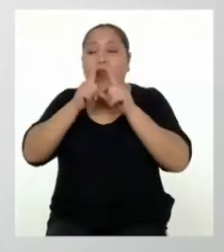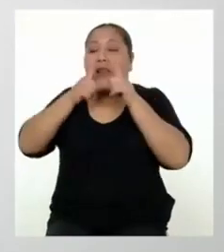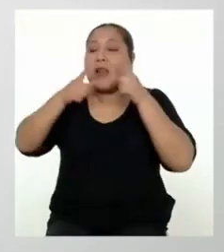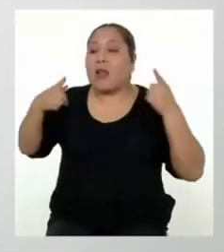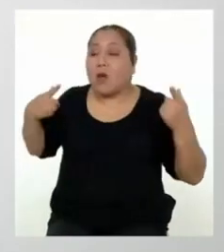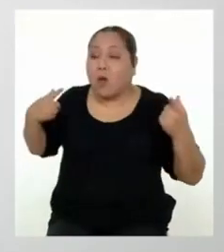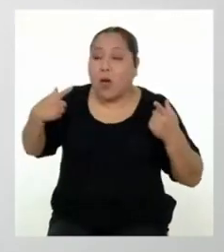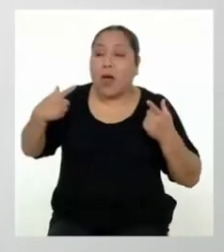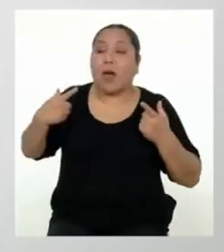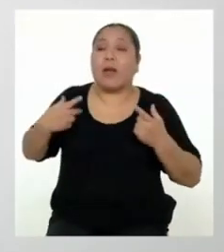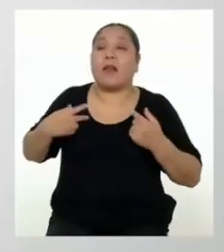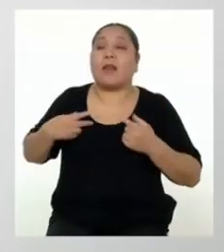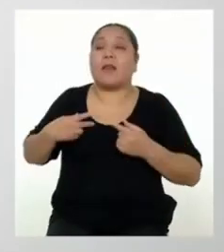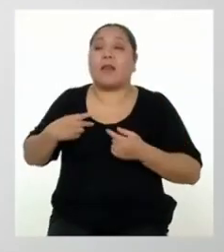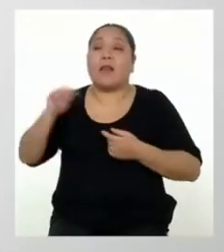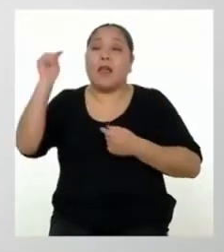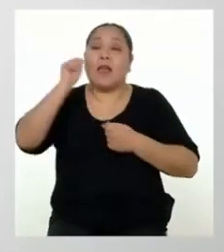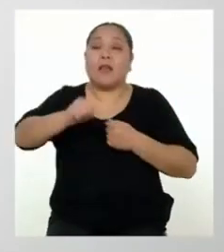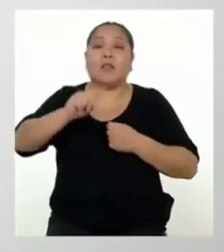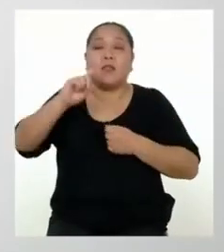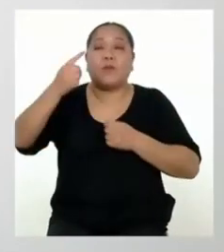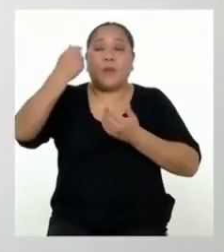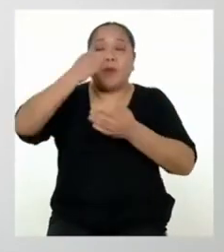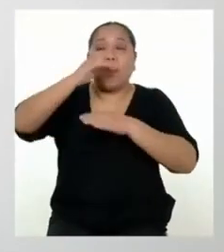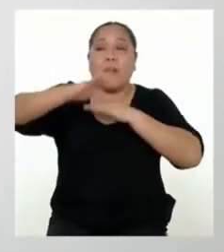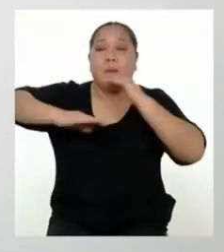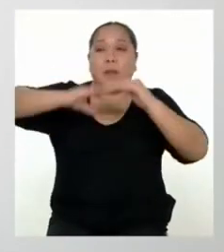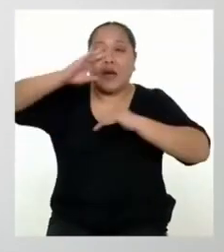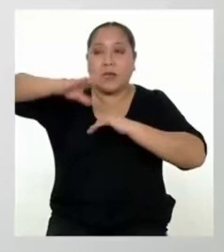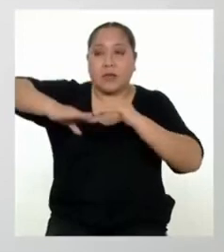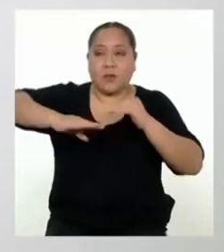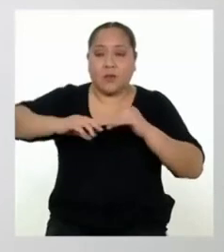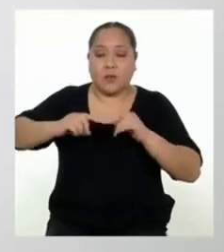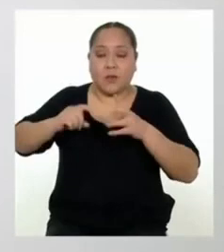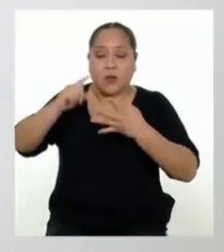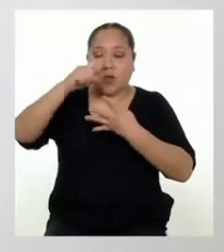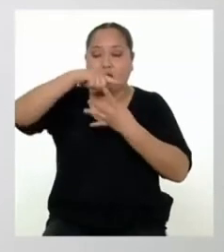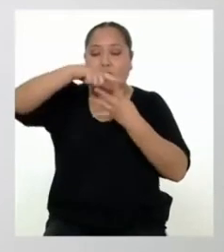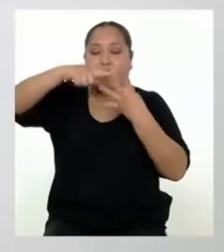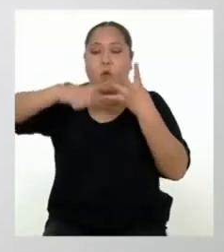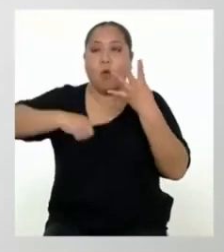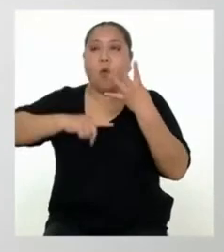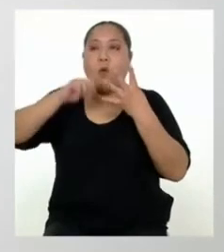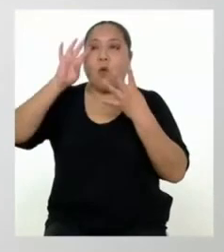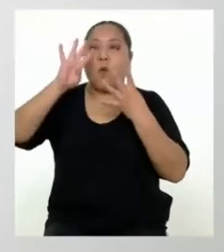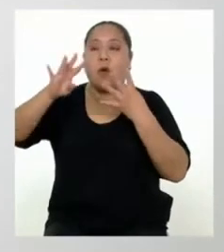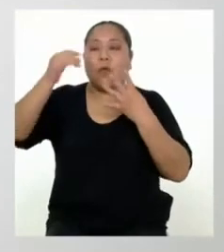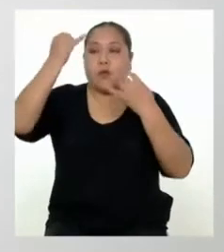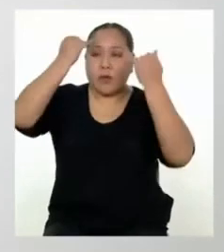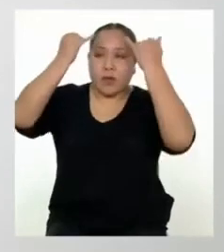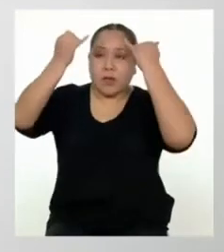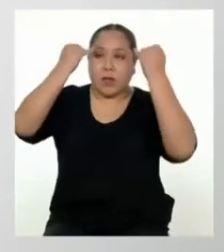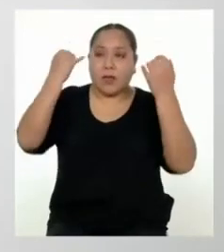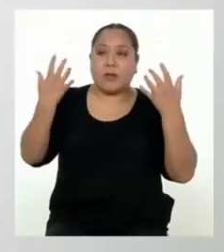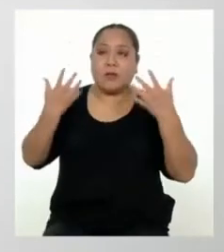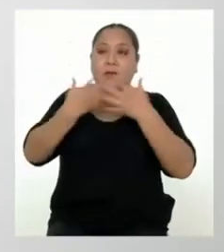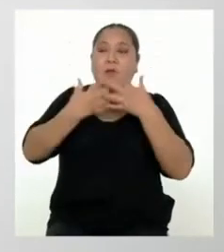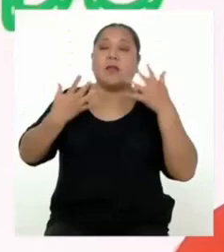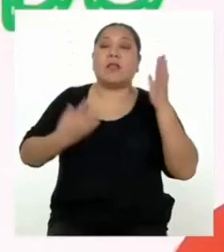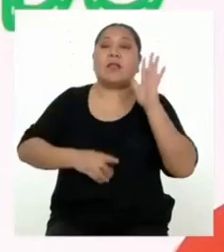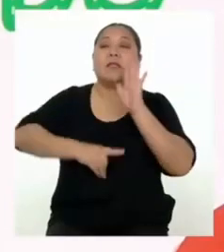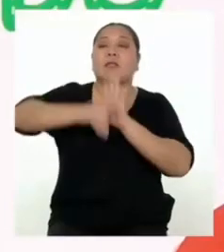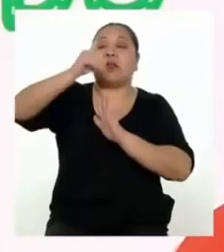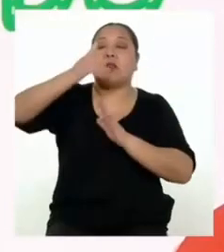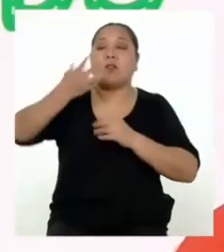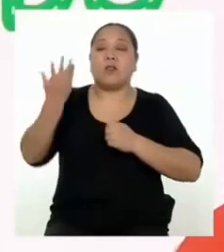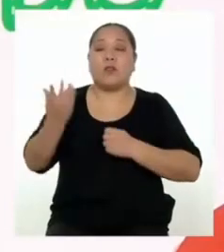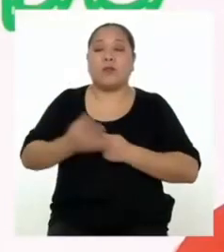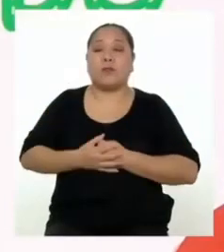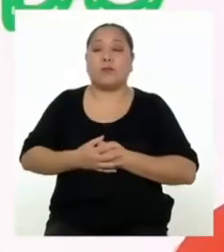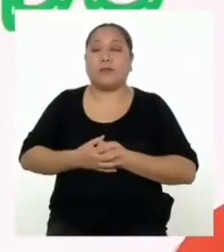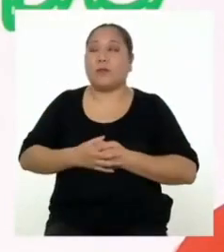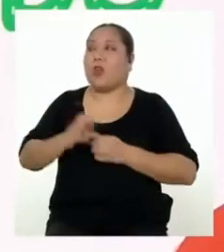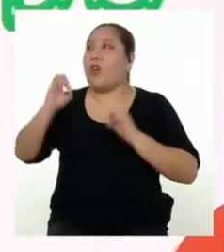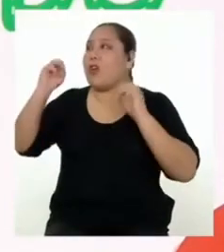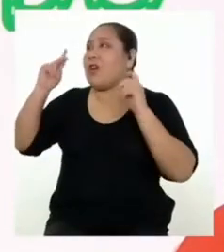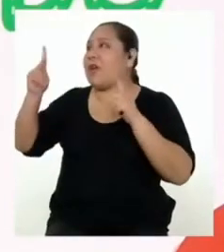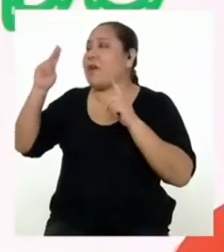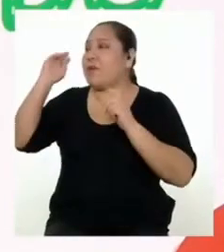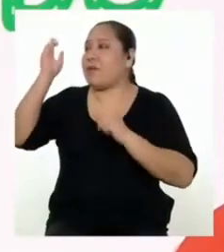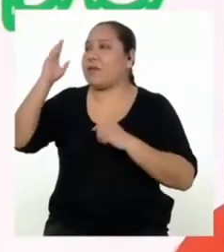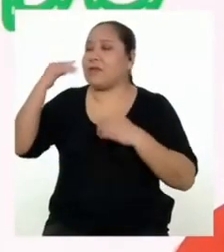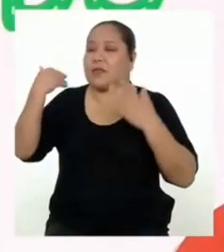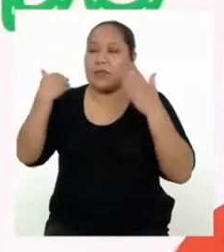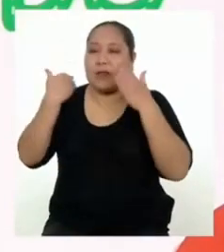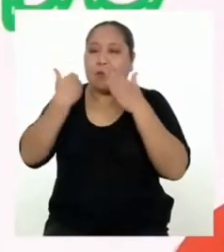extensión, siempre va a ser un primer paso por tratarse de las cuatro ideas clave que guiarán todo el desarrollo de nuestro texto. Bueno, profesora.